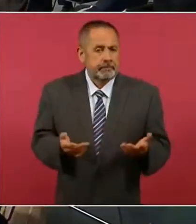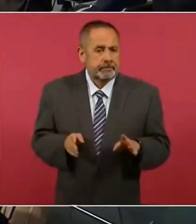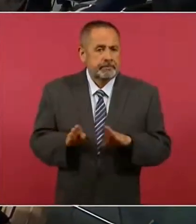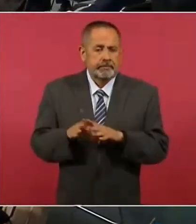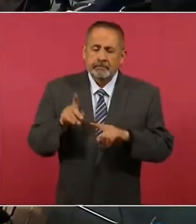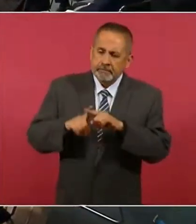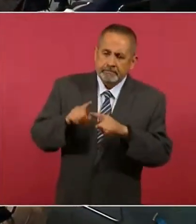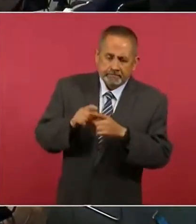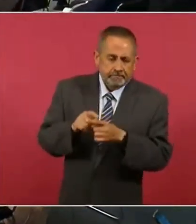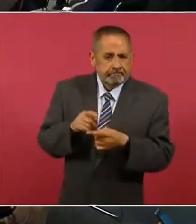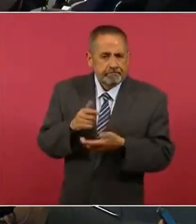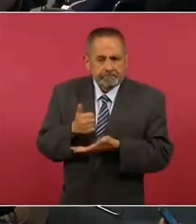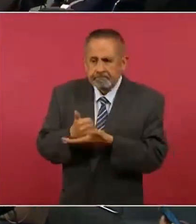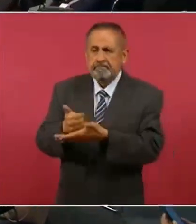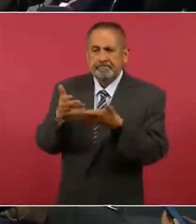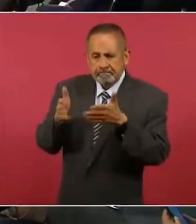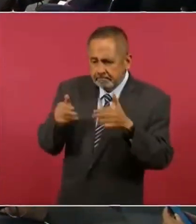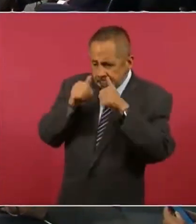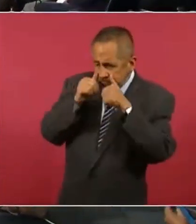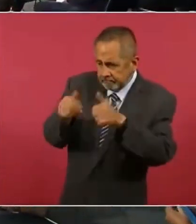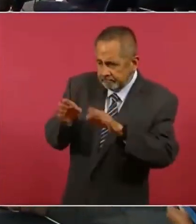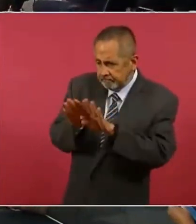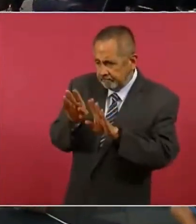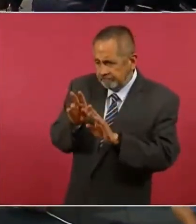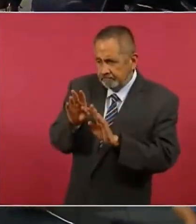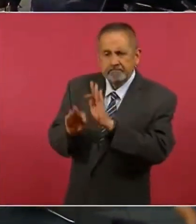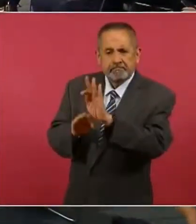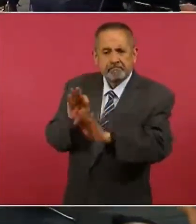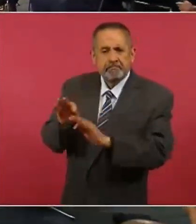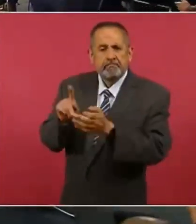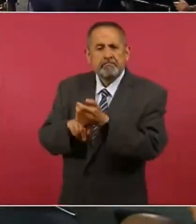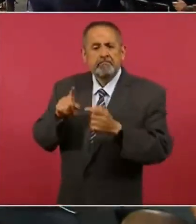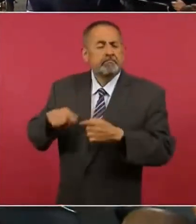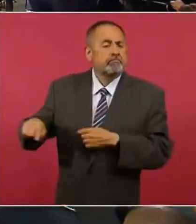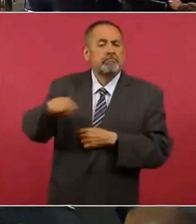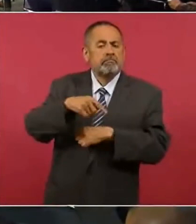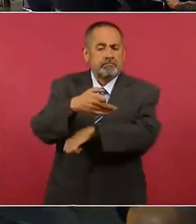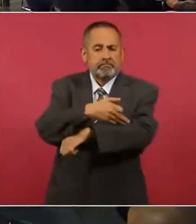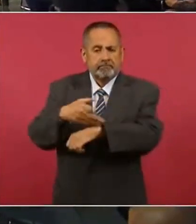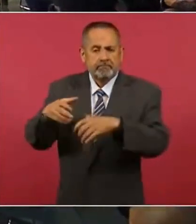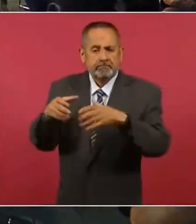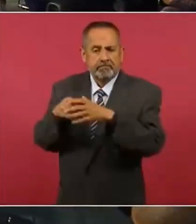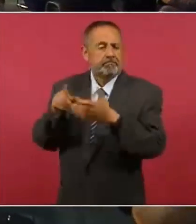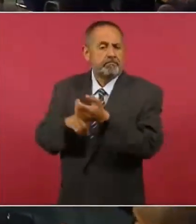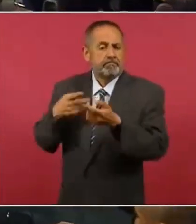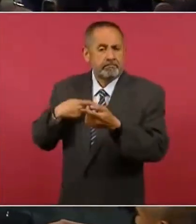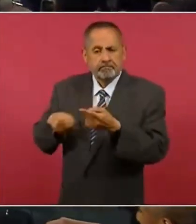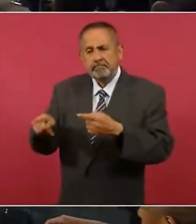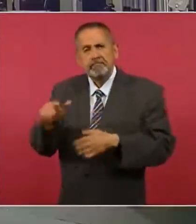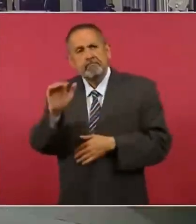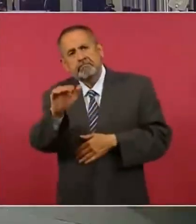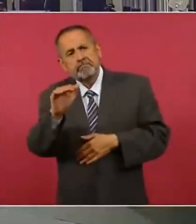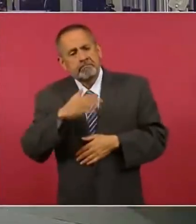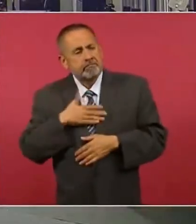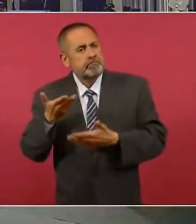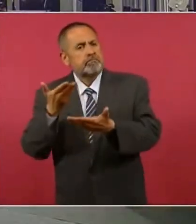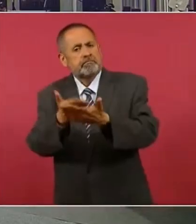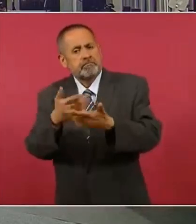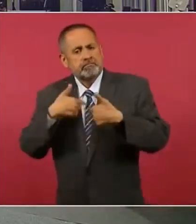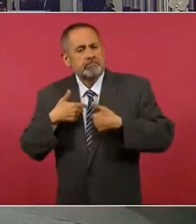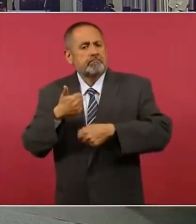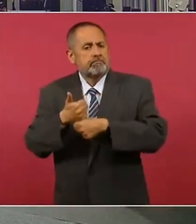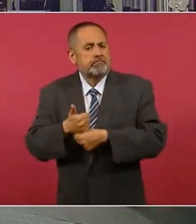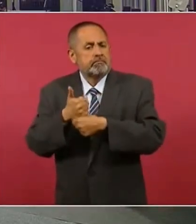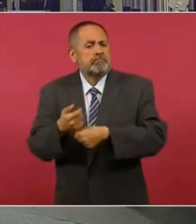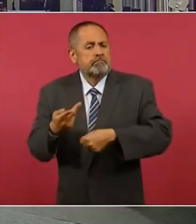dispuestas a abrirse para justamente que los familiares e incluso las propias víctimas pudieran plantear sus casos